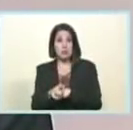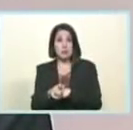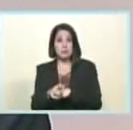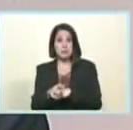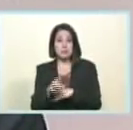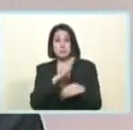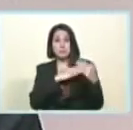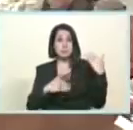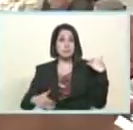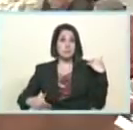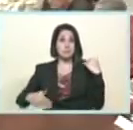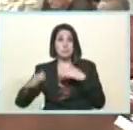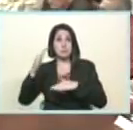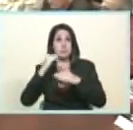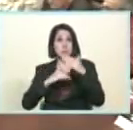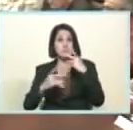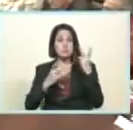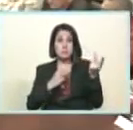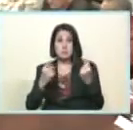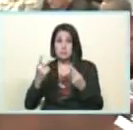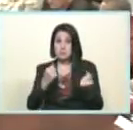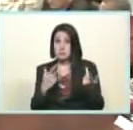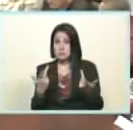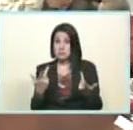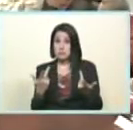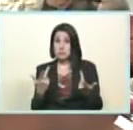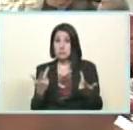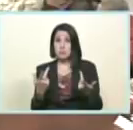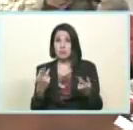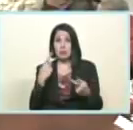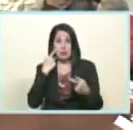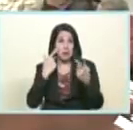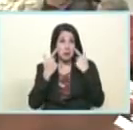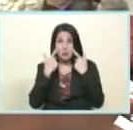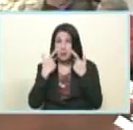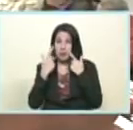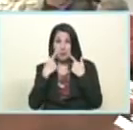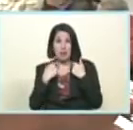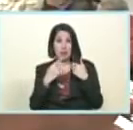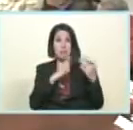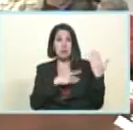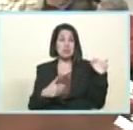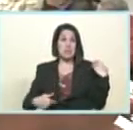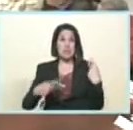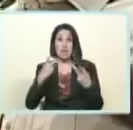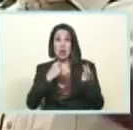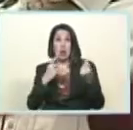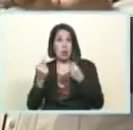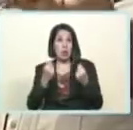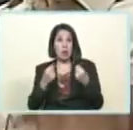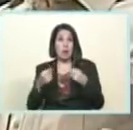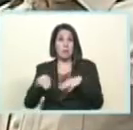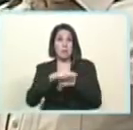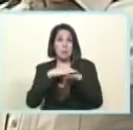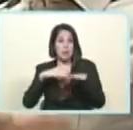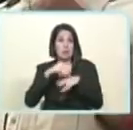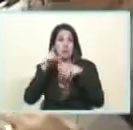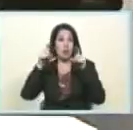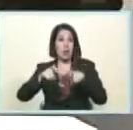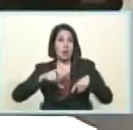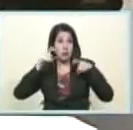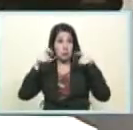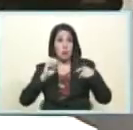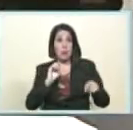turno volar alto pues como sabe nuestro comandante piloto Castro Sotel ya saben